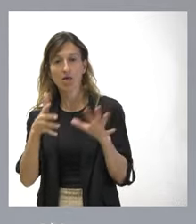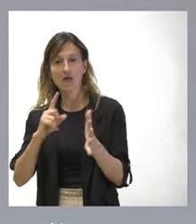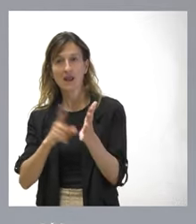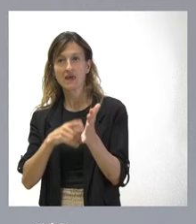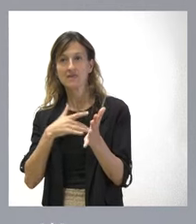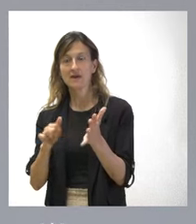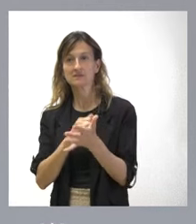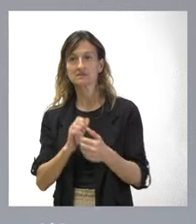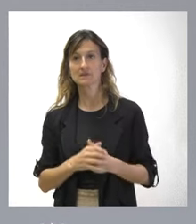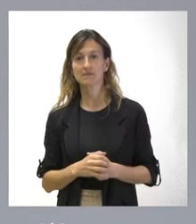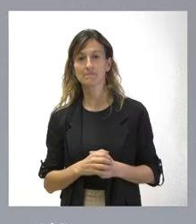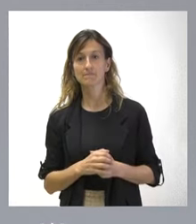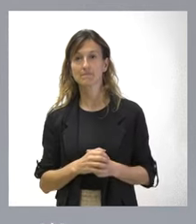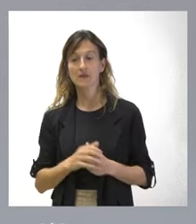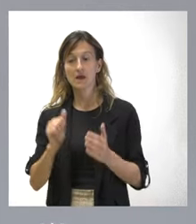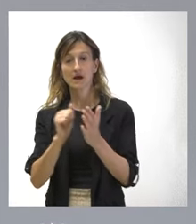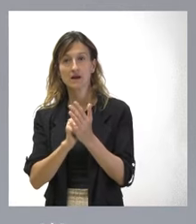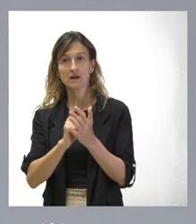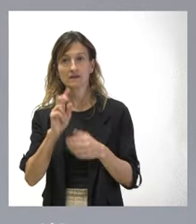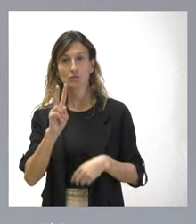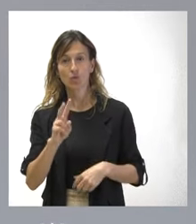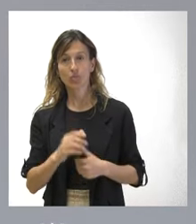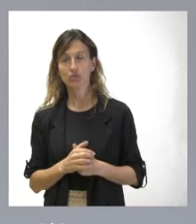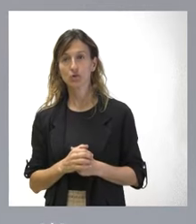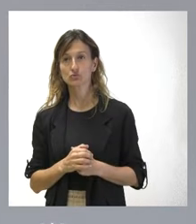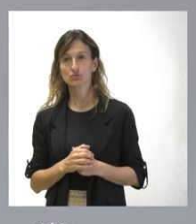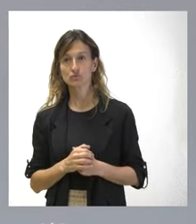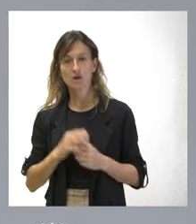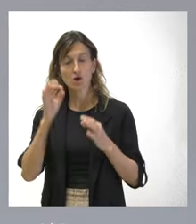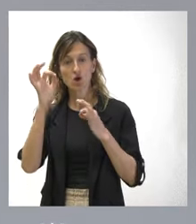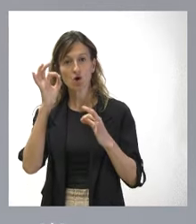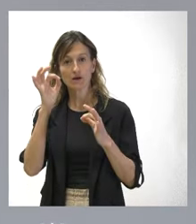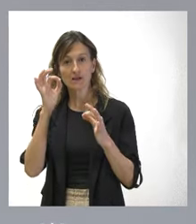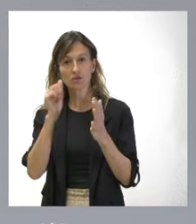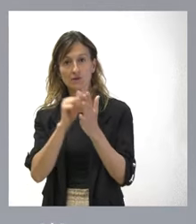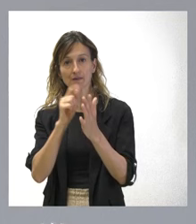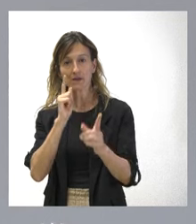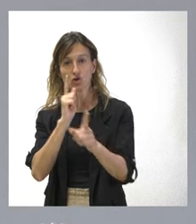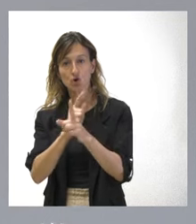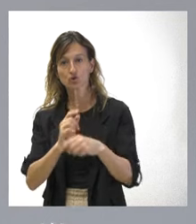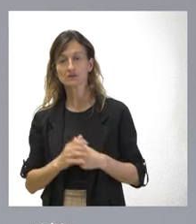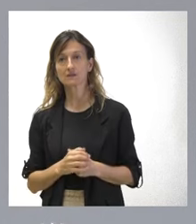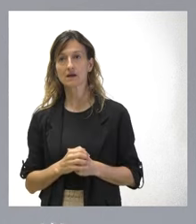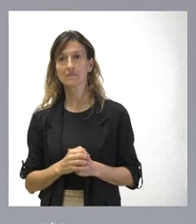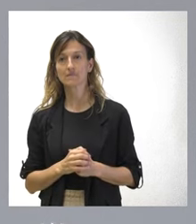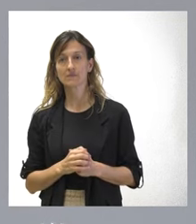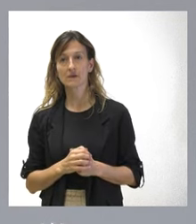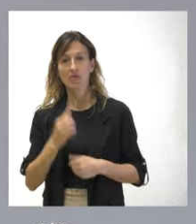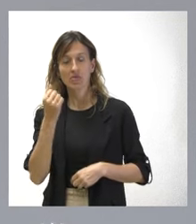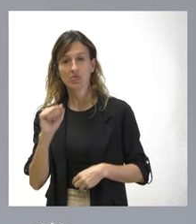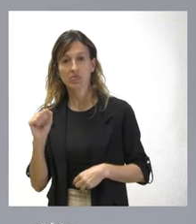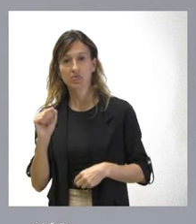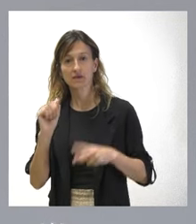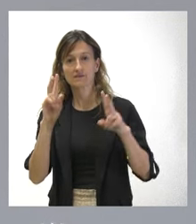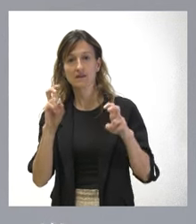de amnistía. En el artículo 2, un nuevo artículo concreto que también se impugna, se inflige el tratado de la